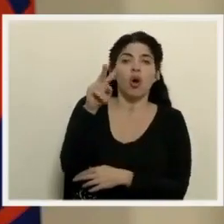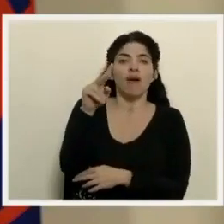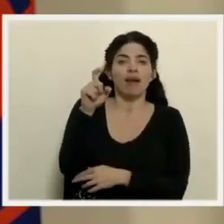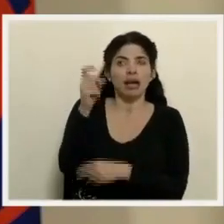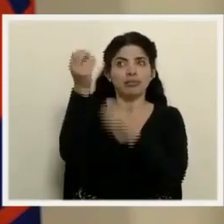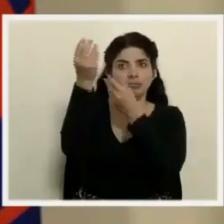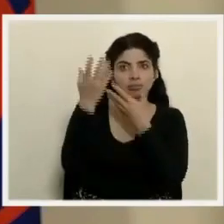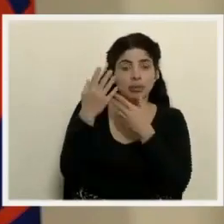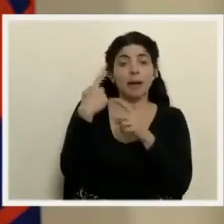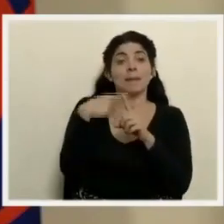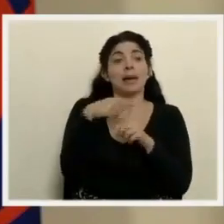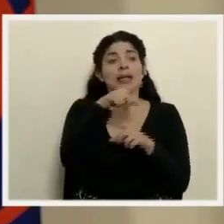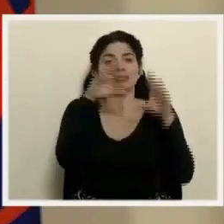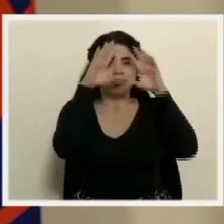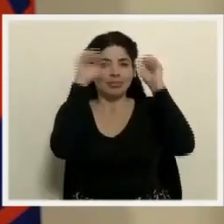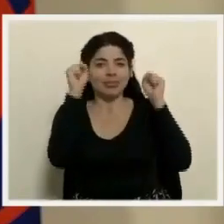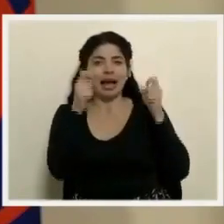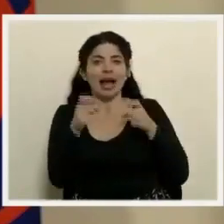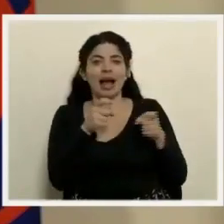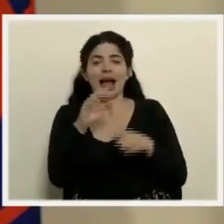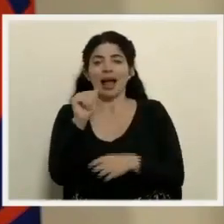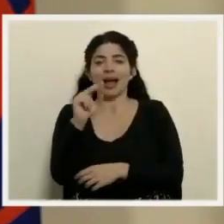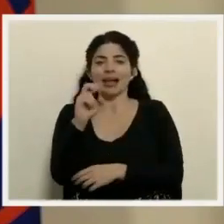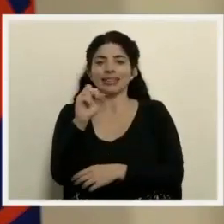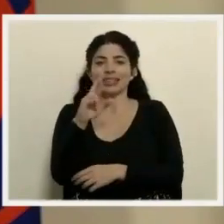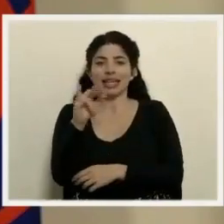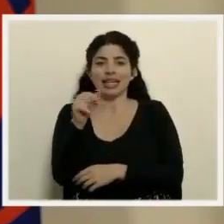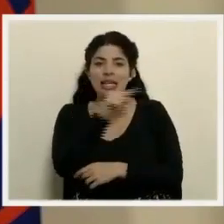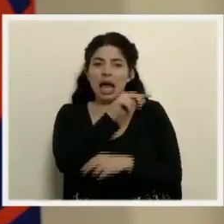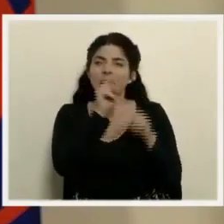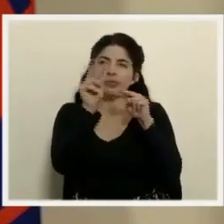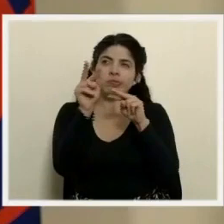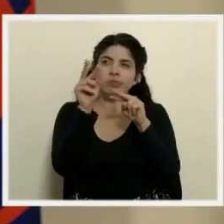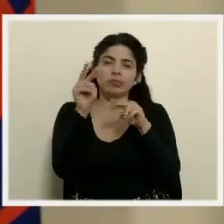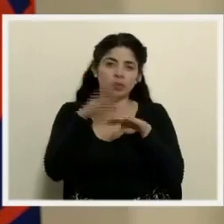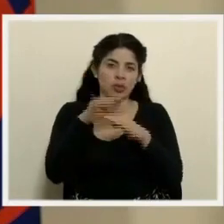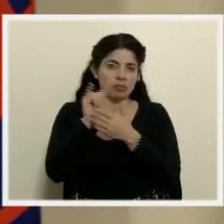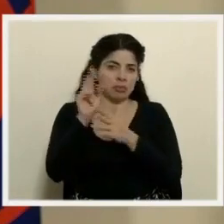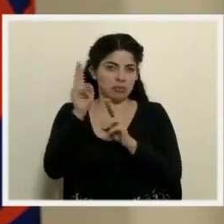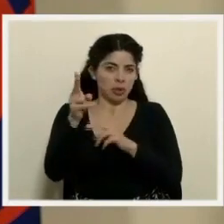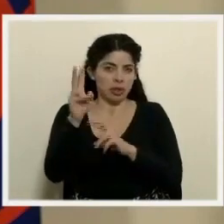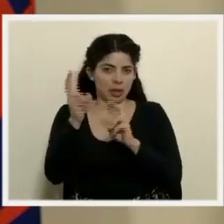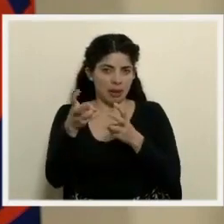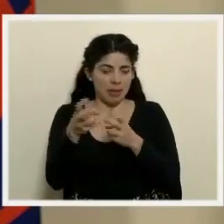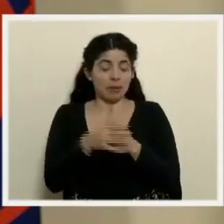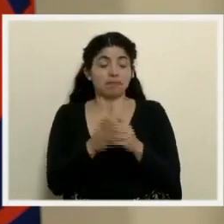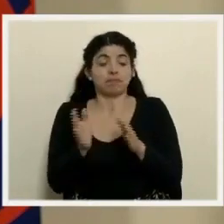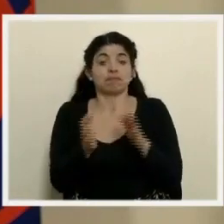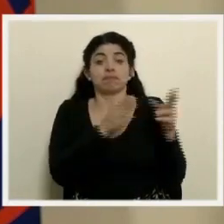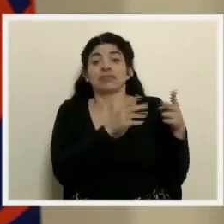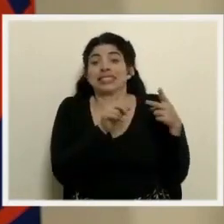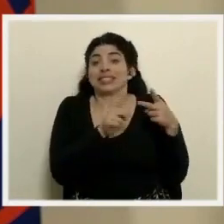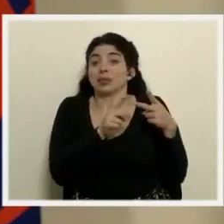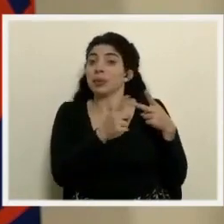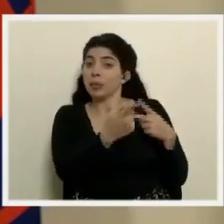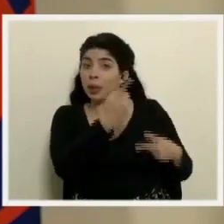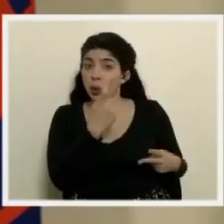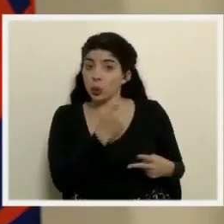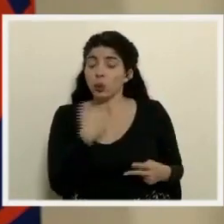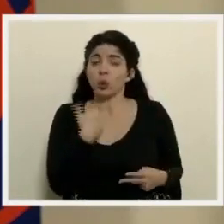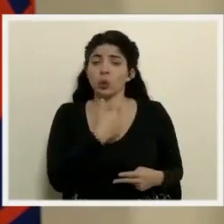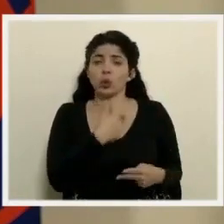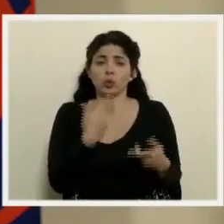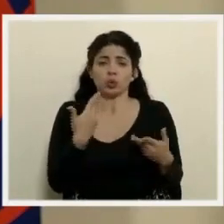Cancillería está haciendo seguimiento al respecto. En relación con la segunda pregunta, permítame comentarle, nosotros hemos recibido